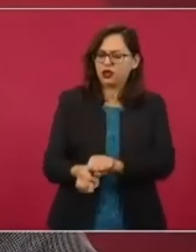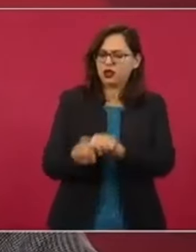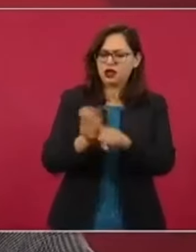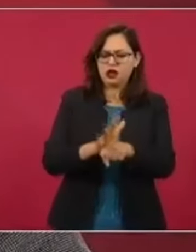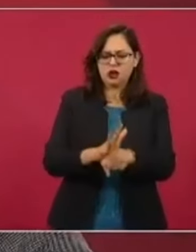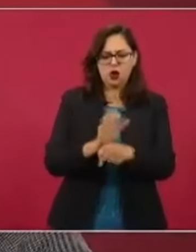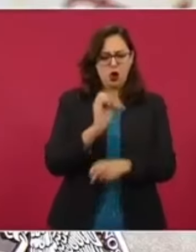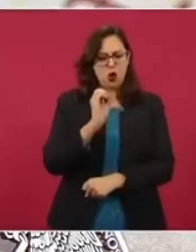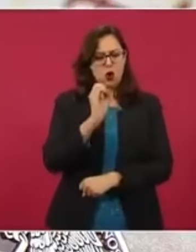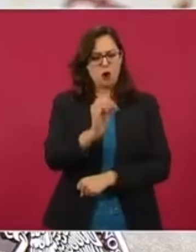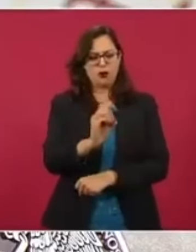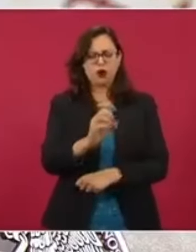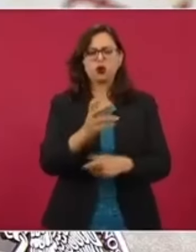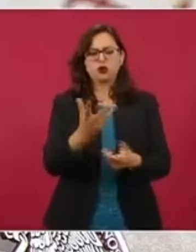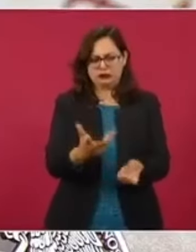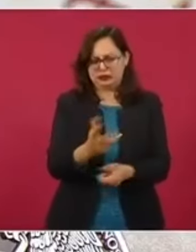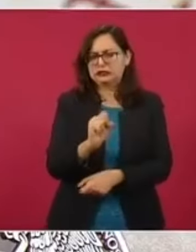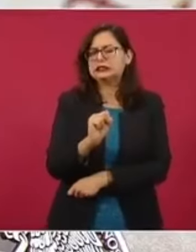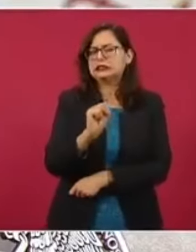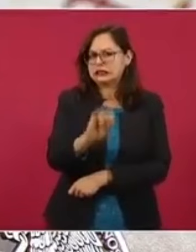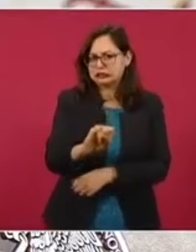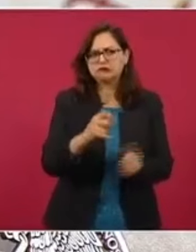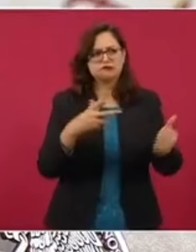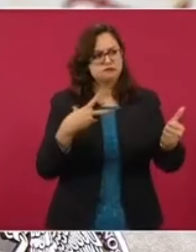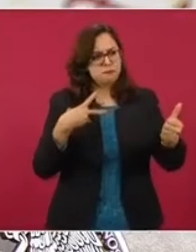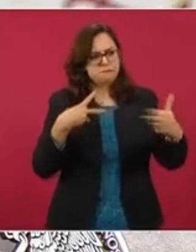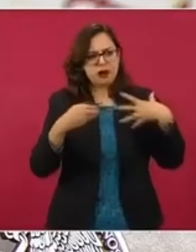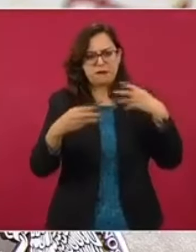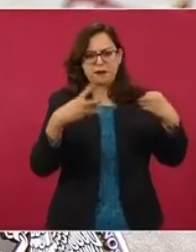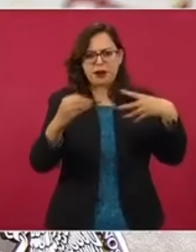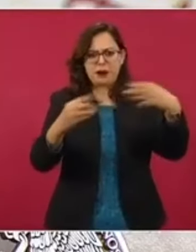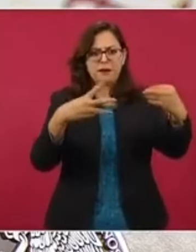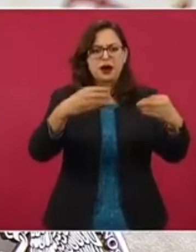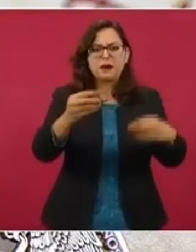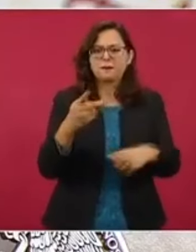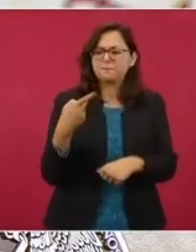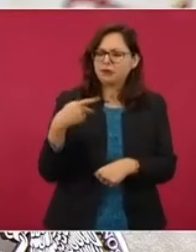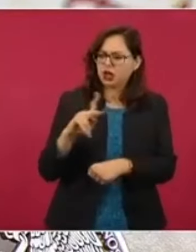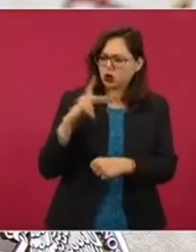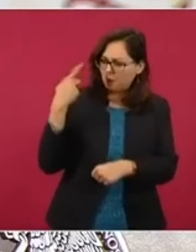este aumento de las cifras de contagio,